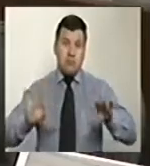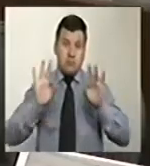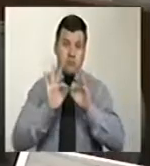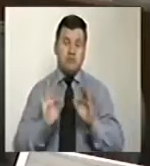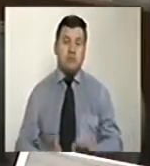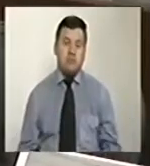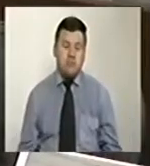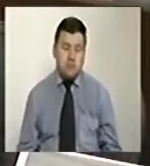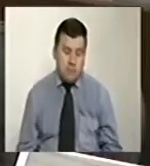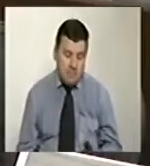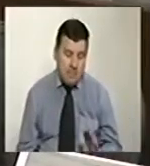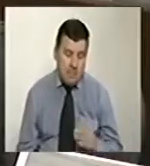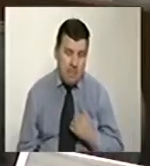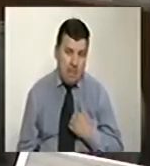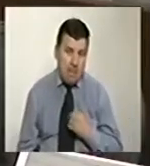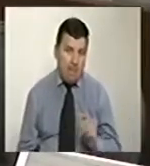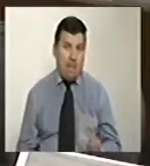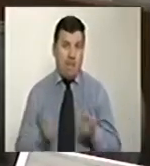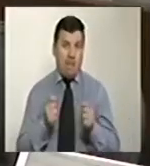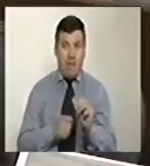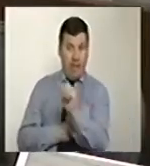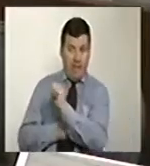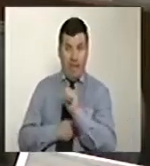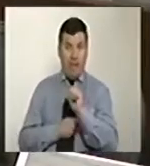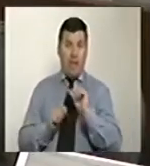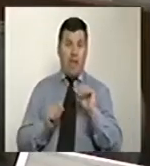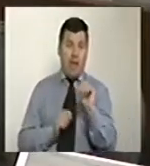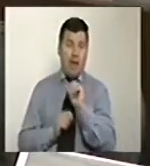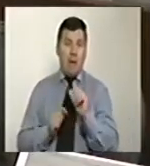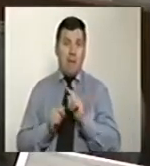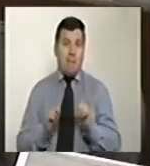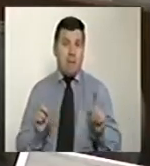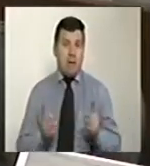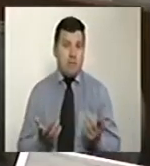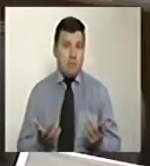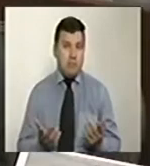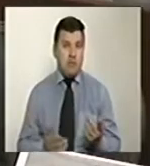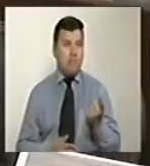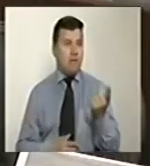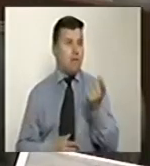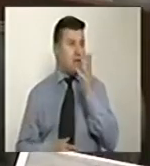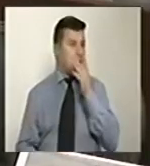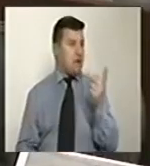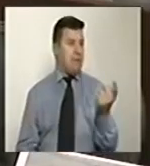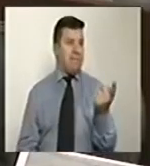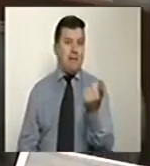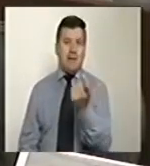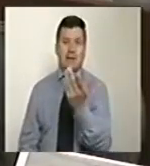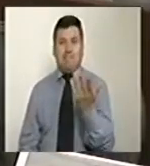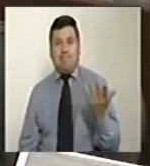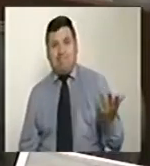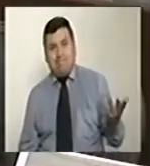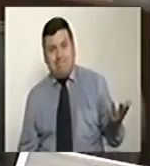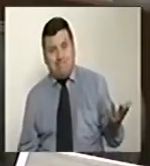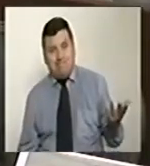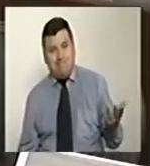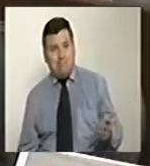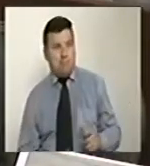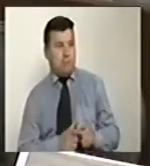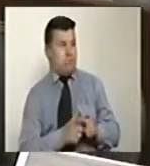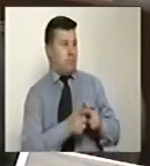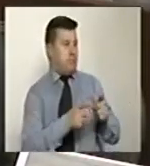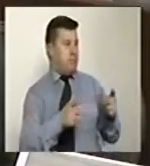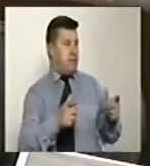y, pues bueno, sí, yo rescato que están las mujeres senadoras, pero aquí brilla por su ausencia la inmensa